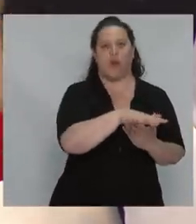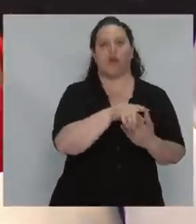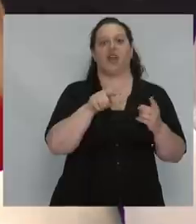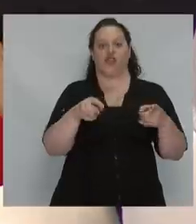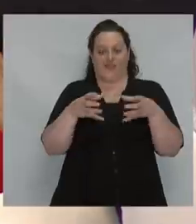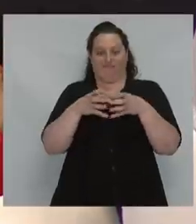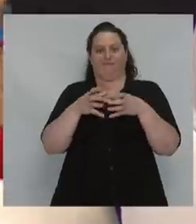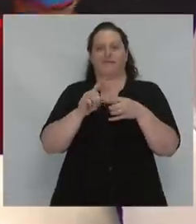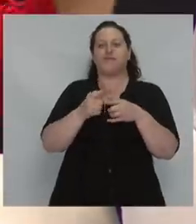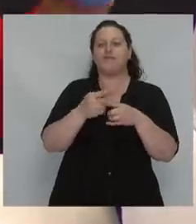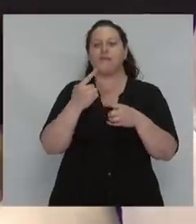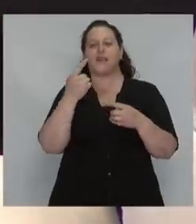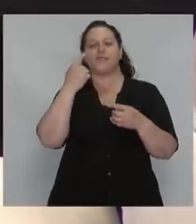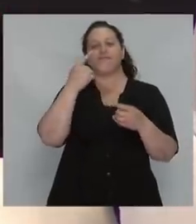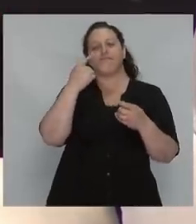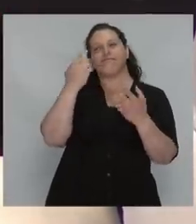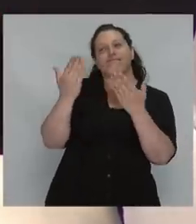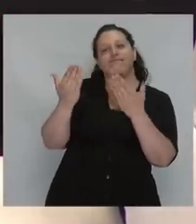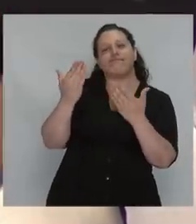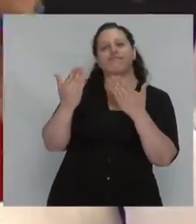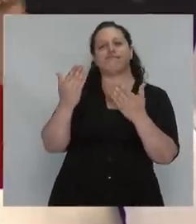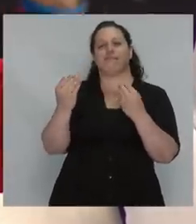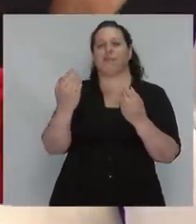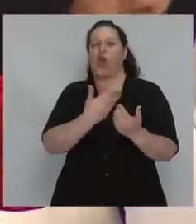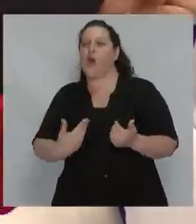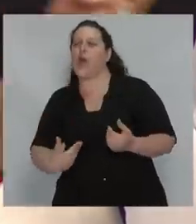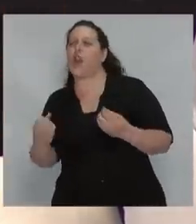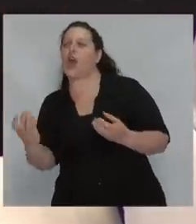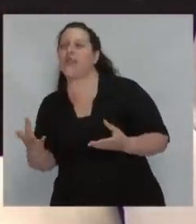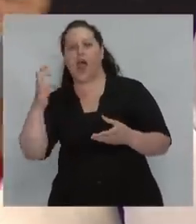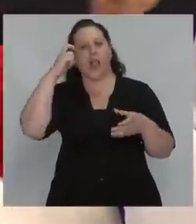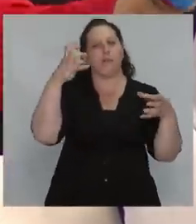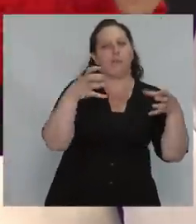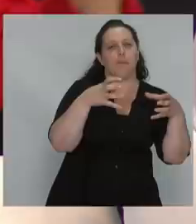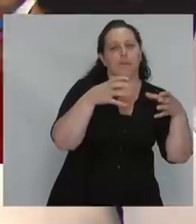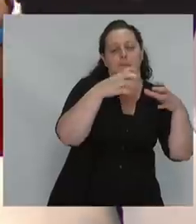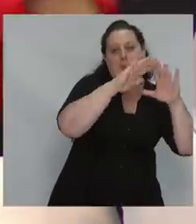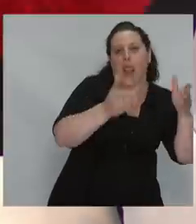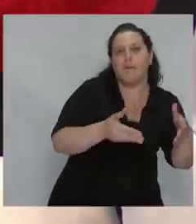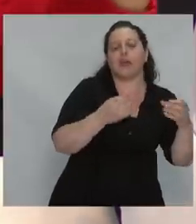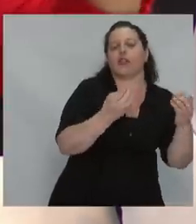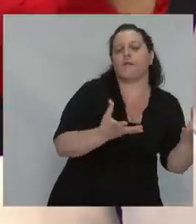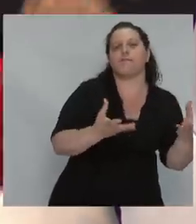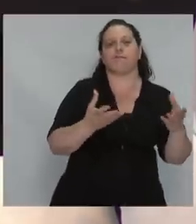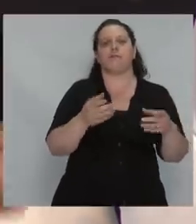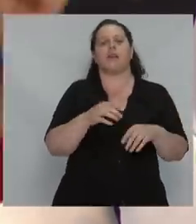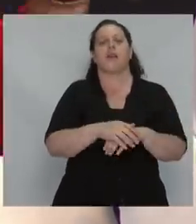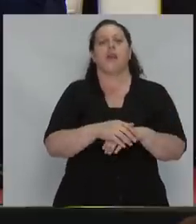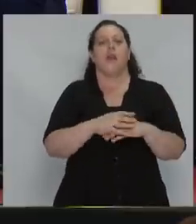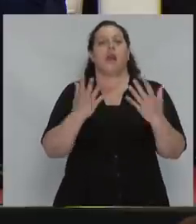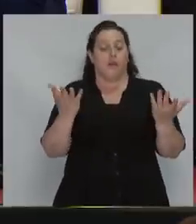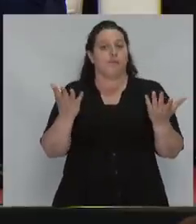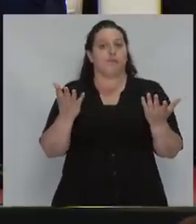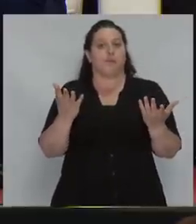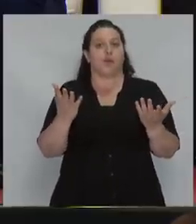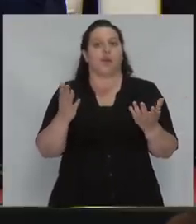parlamento y en el propio crítico del gobierno, porque las críticas que no hacemos nos vienen devueltas por la canalla que va a